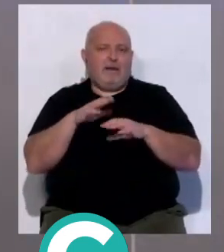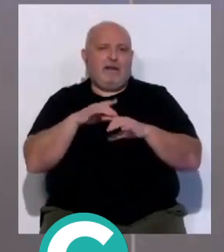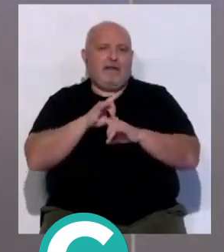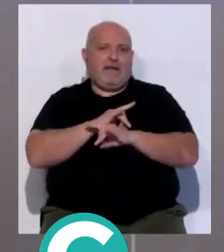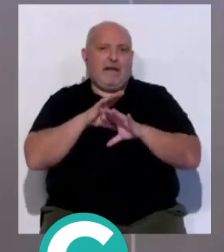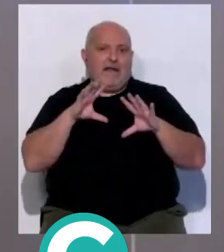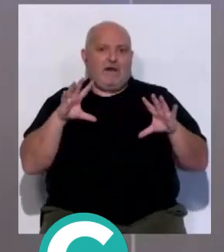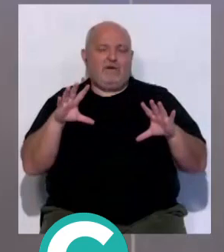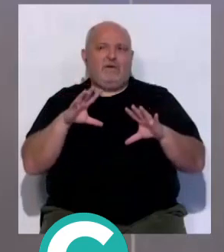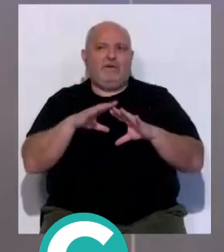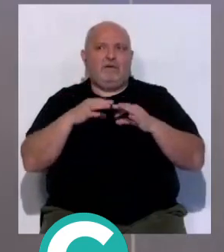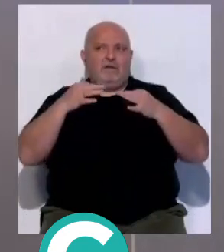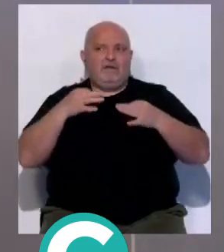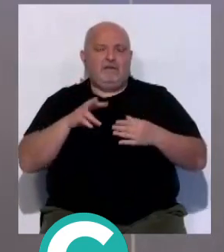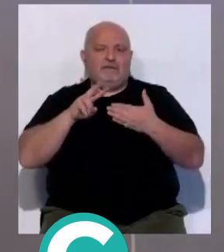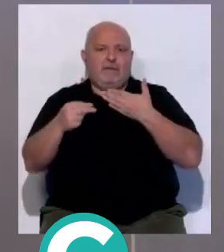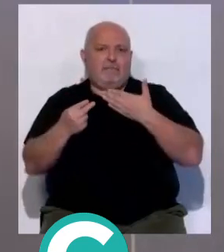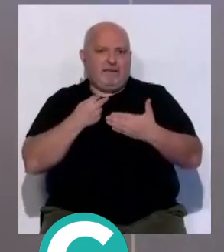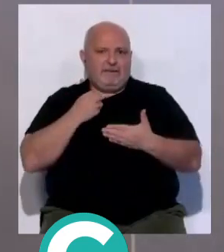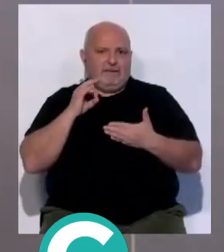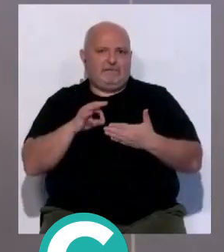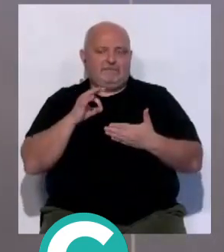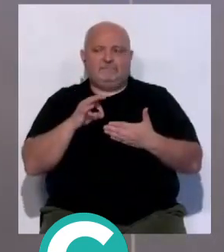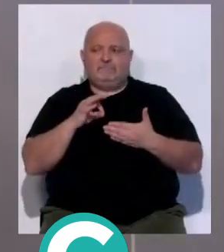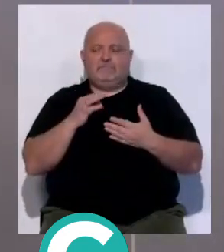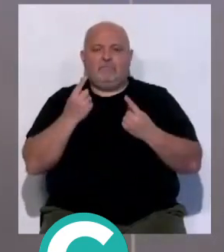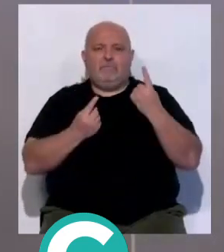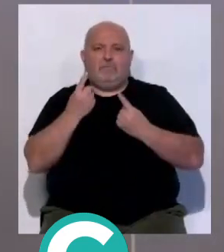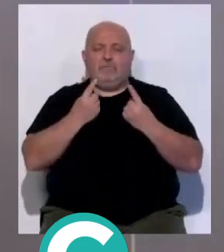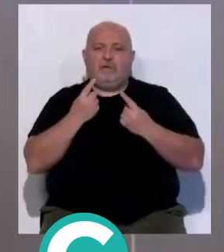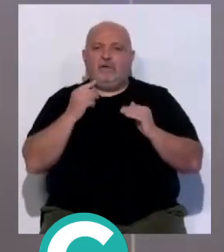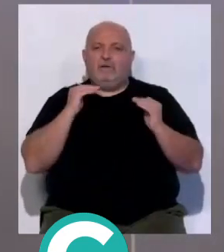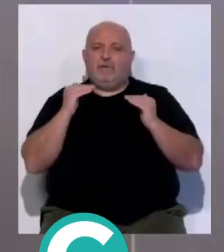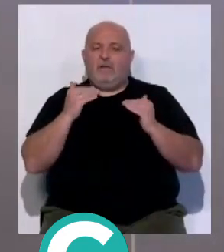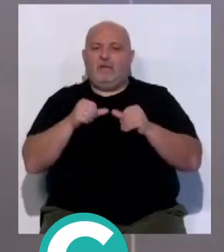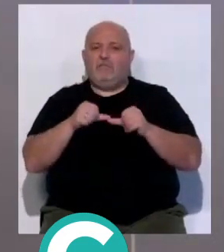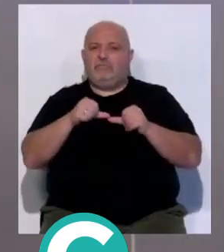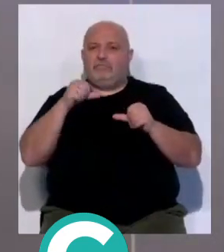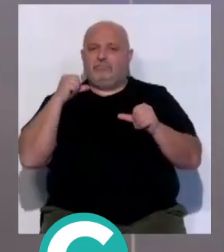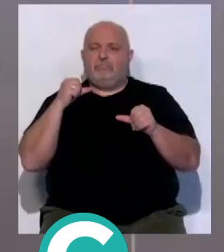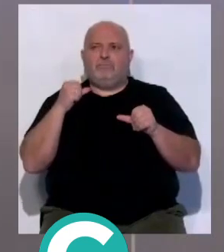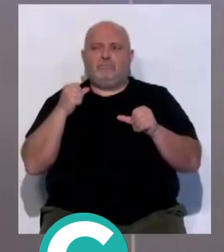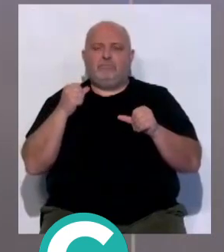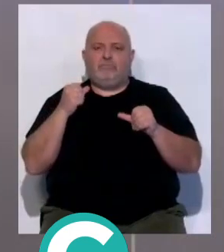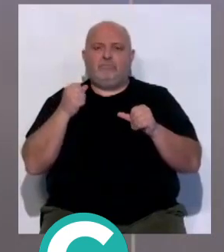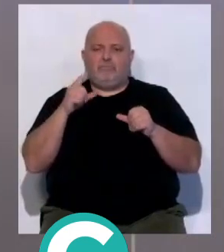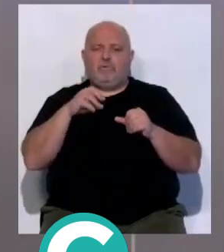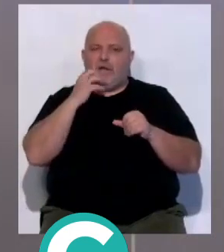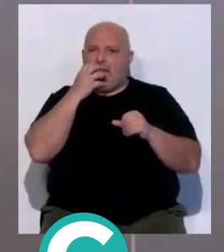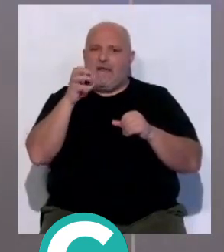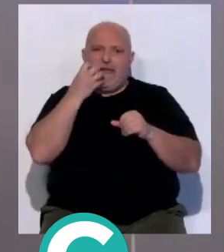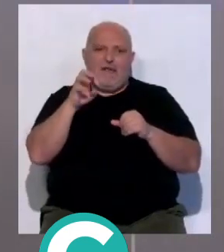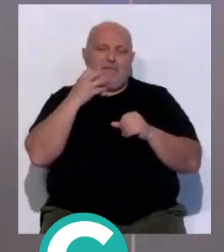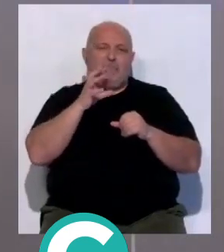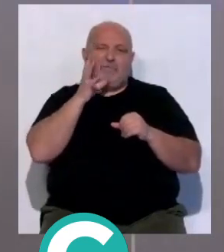todo claro, para que sea todo transparente, para que muchas veces, porque la temporada pasada hubo muchísimas quejas por todos